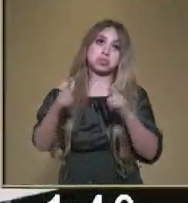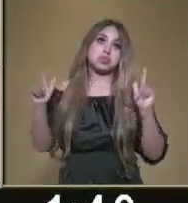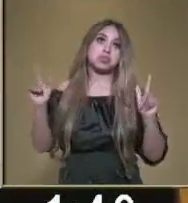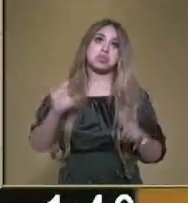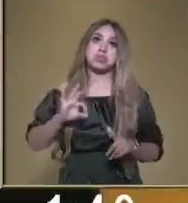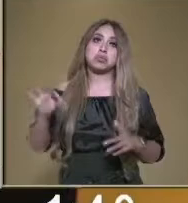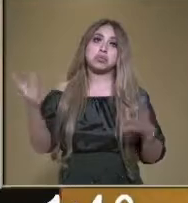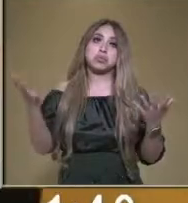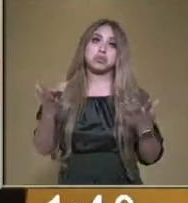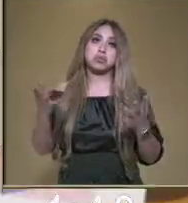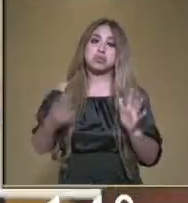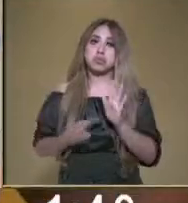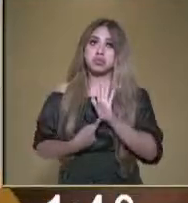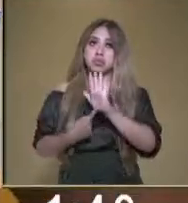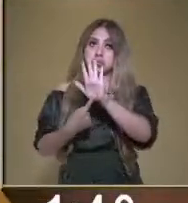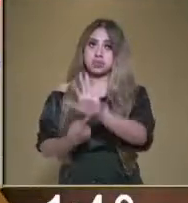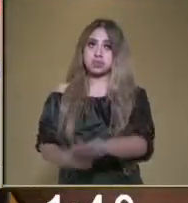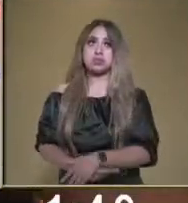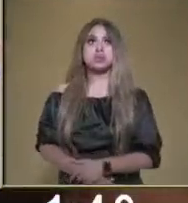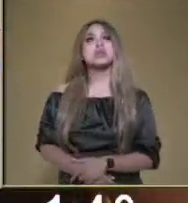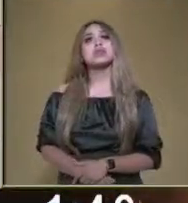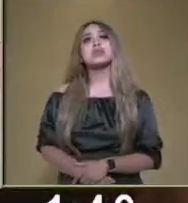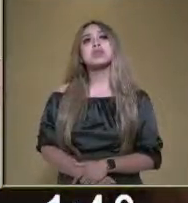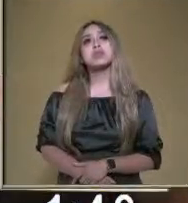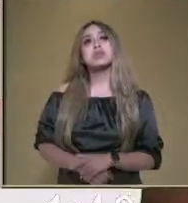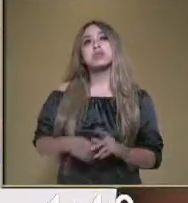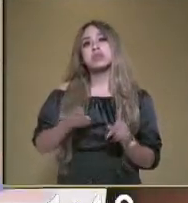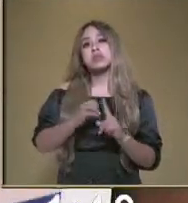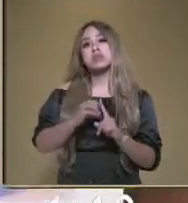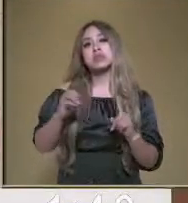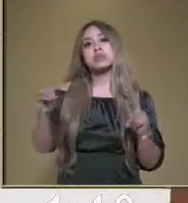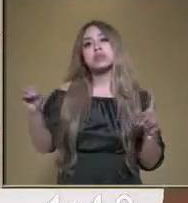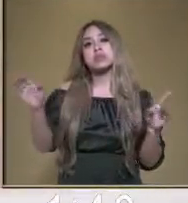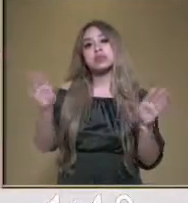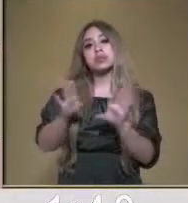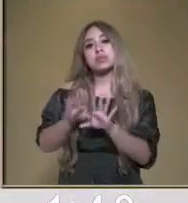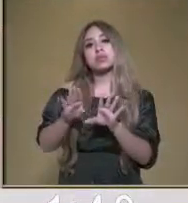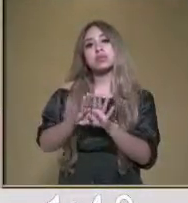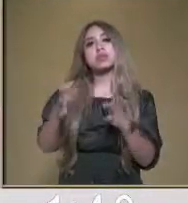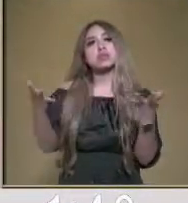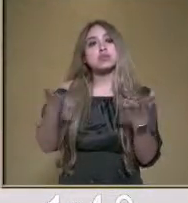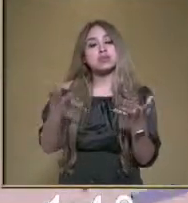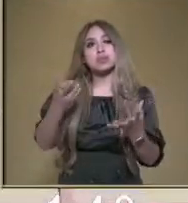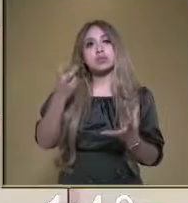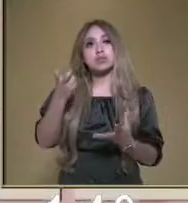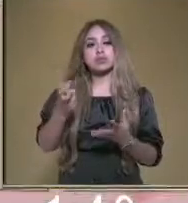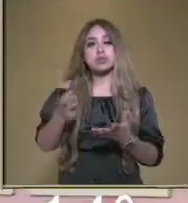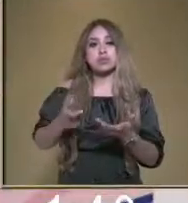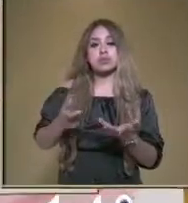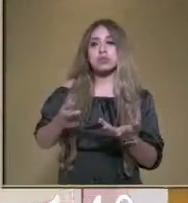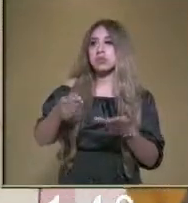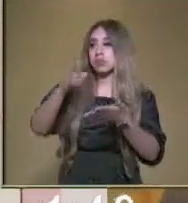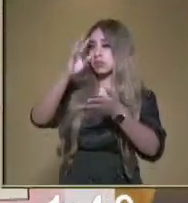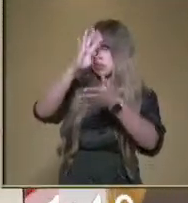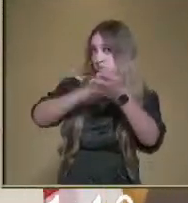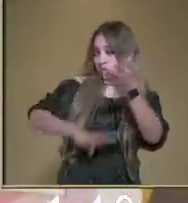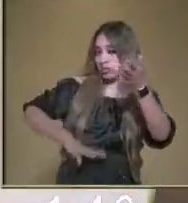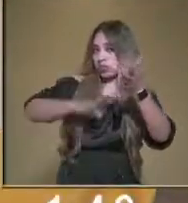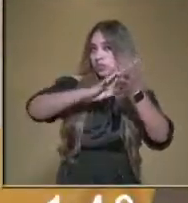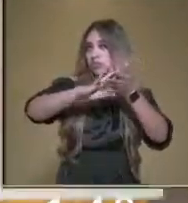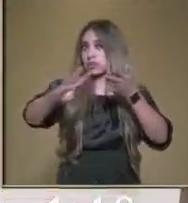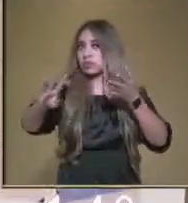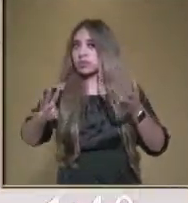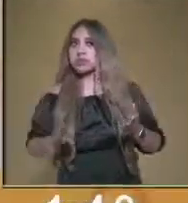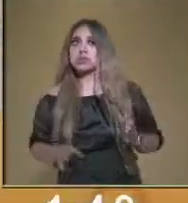traigo la muestra para que vean el orden de cómo lo podemos nosotros tener el control de nuestros hábitos de higiene.